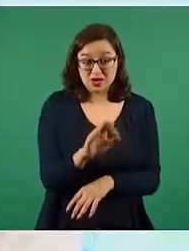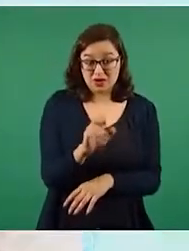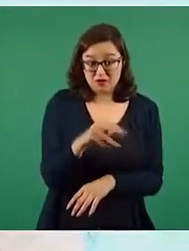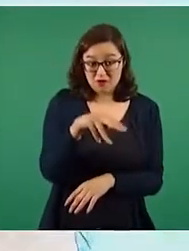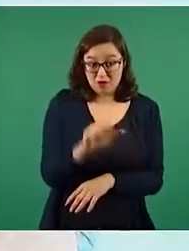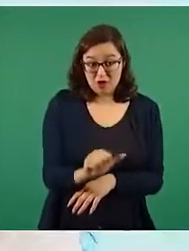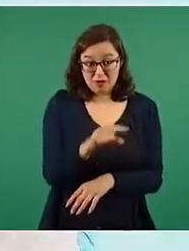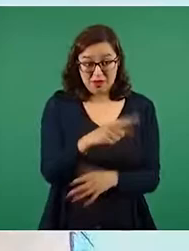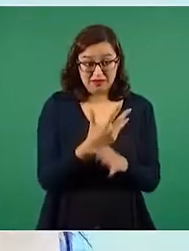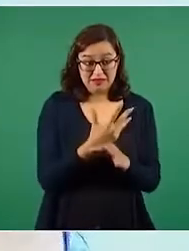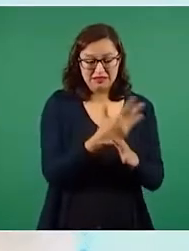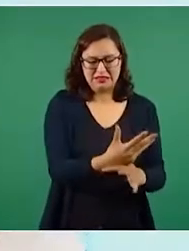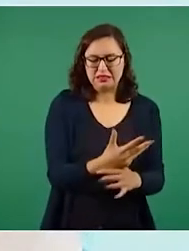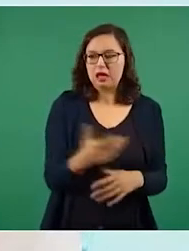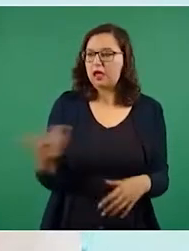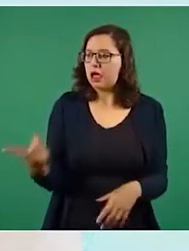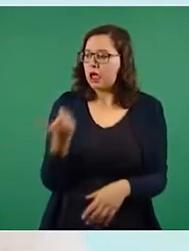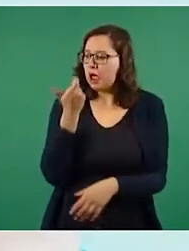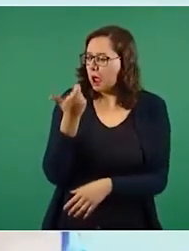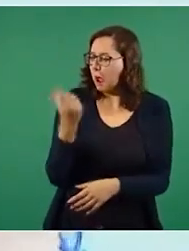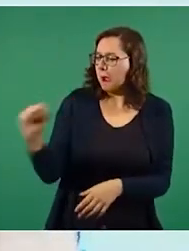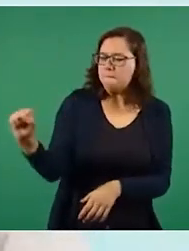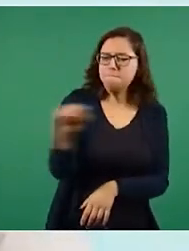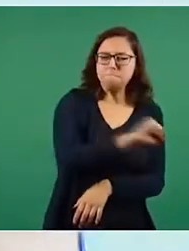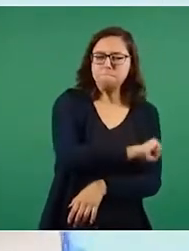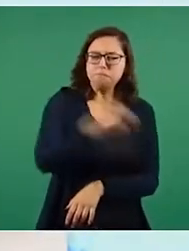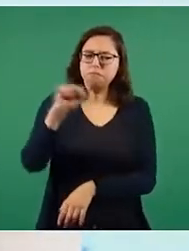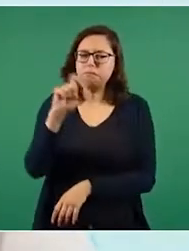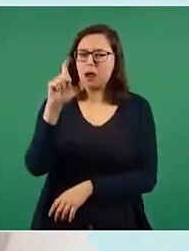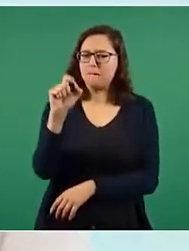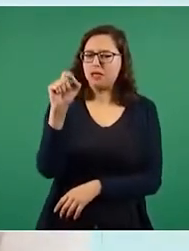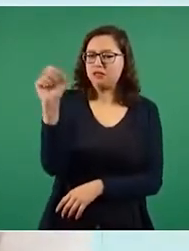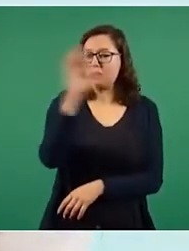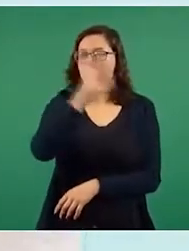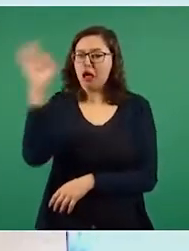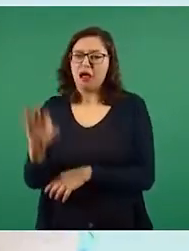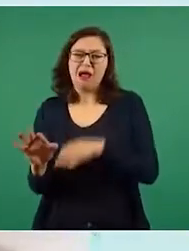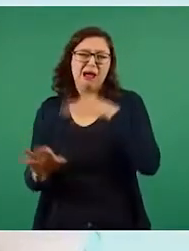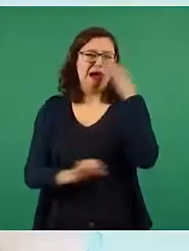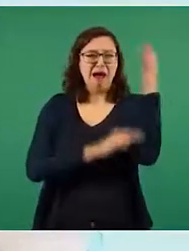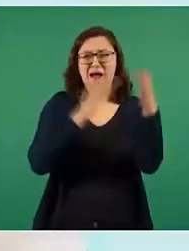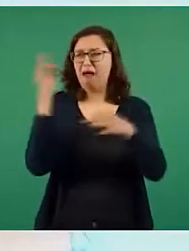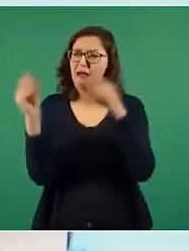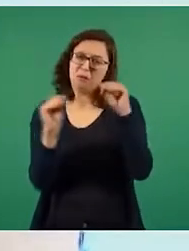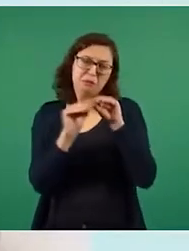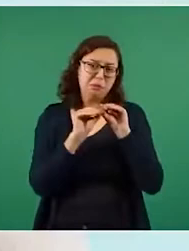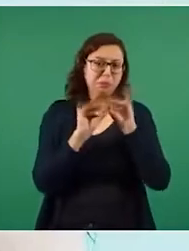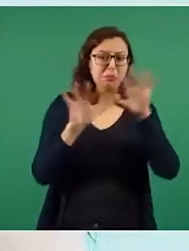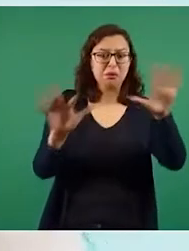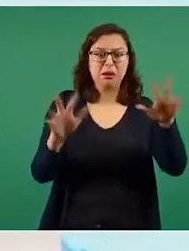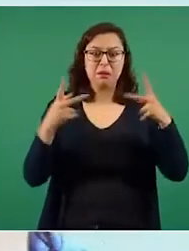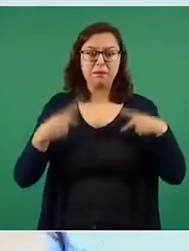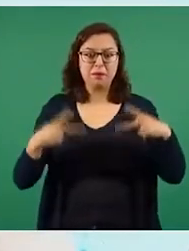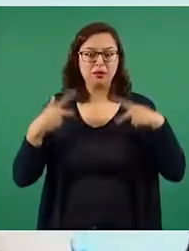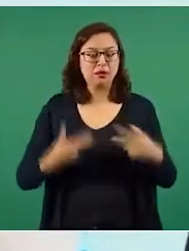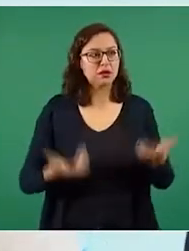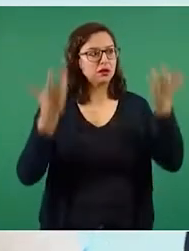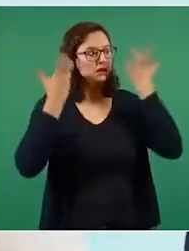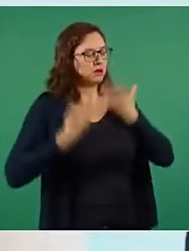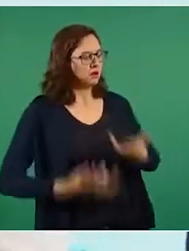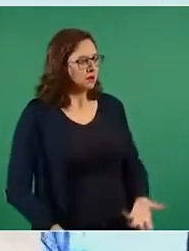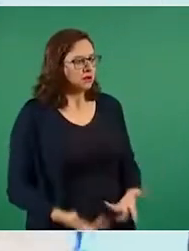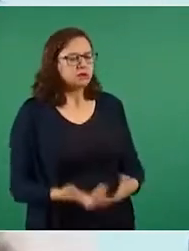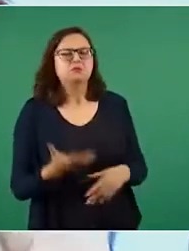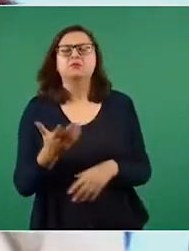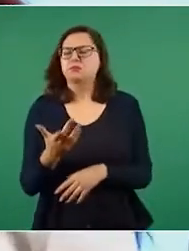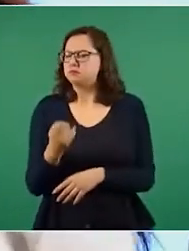alto consumo 20 por ciento y pretende hacer un escándalo con ese dato, que no es falso, pero se exagera.